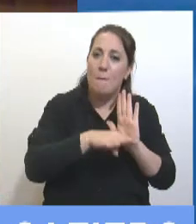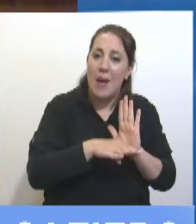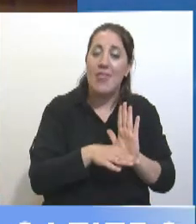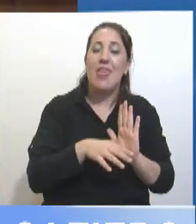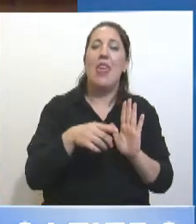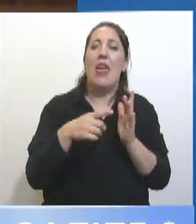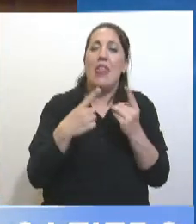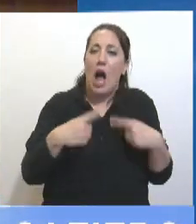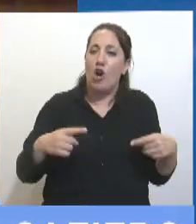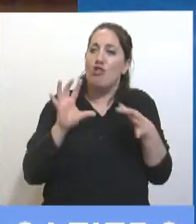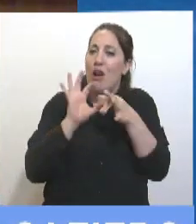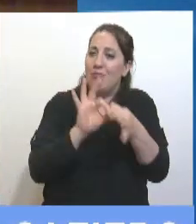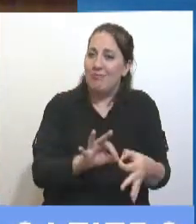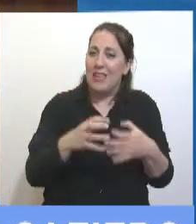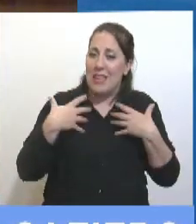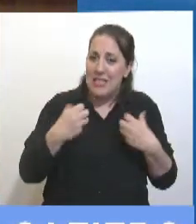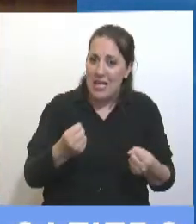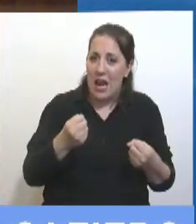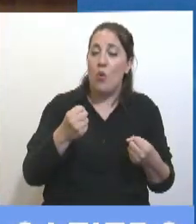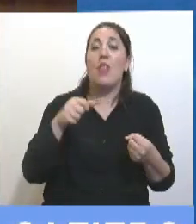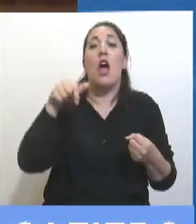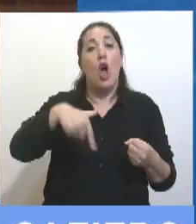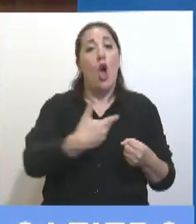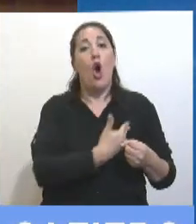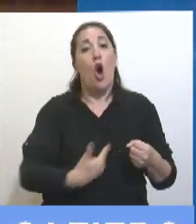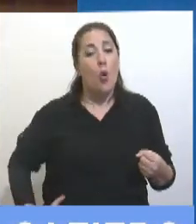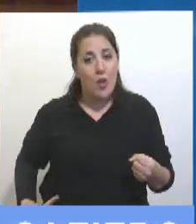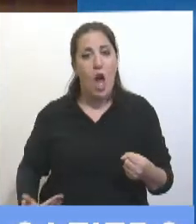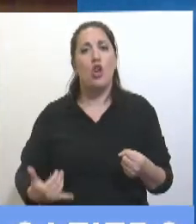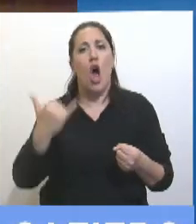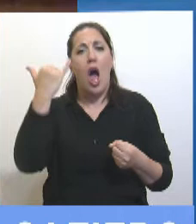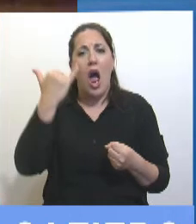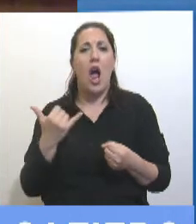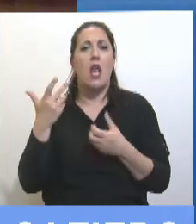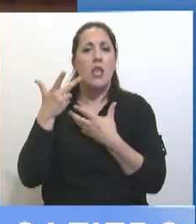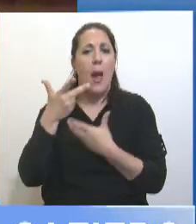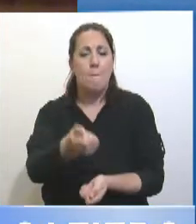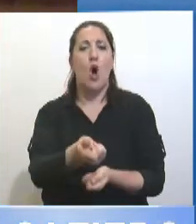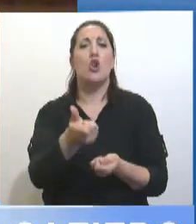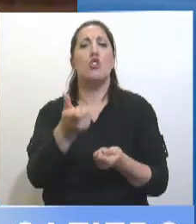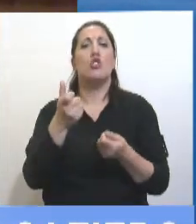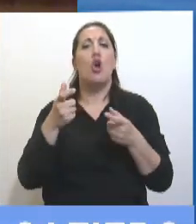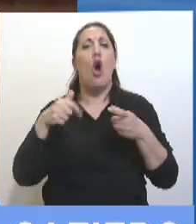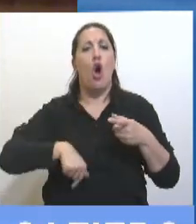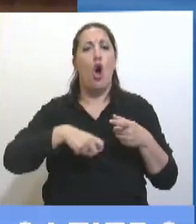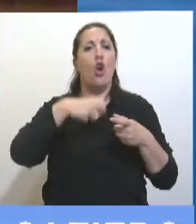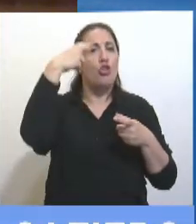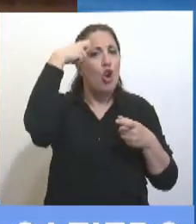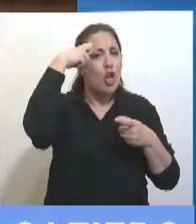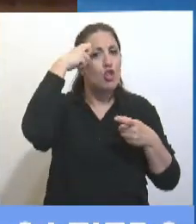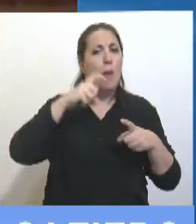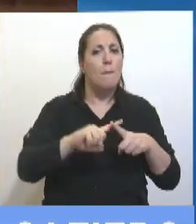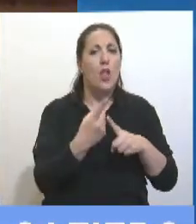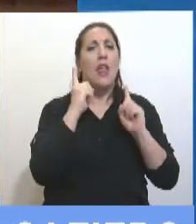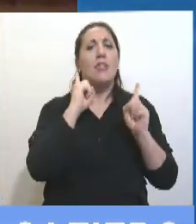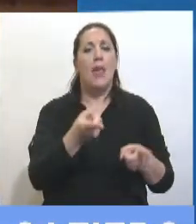obtuvo la solidaridad y el apoyo de las fuerzas políticas en el Congreso y de los